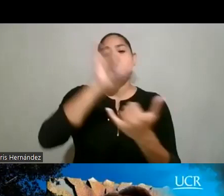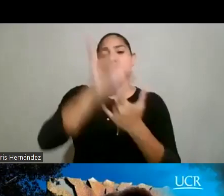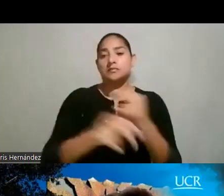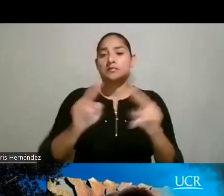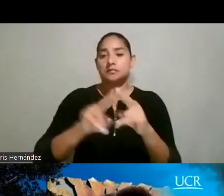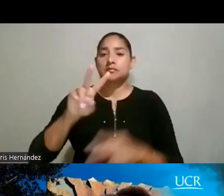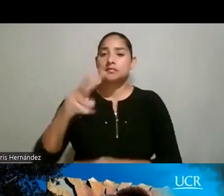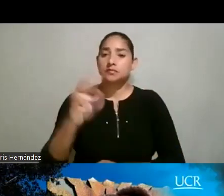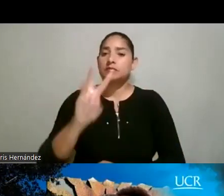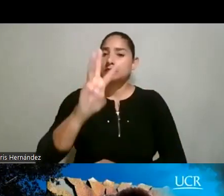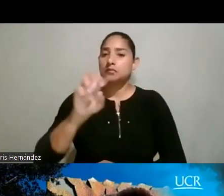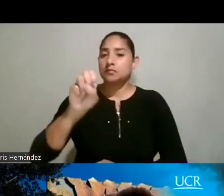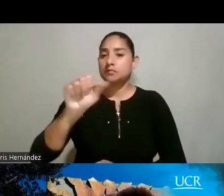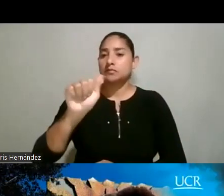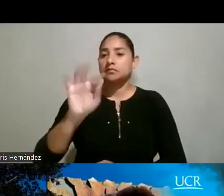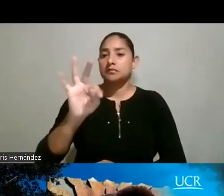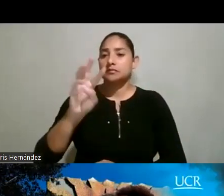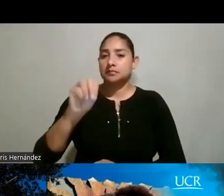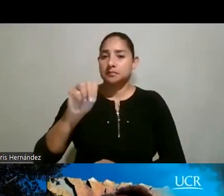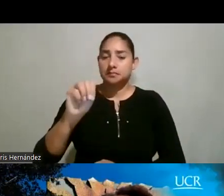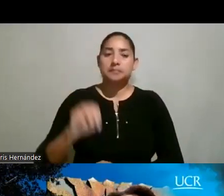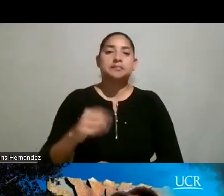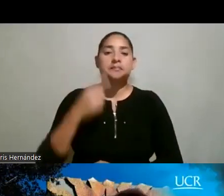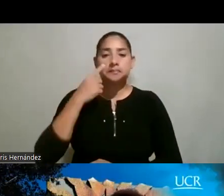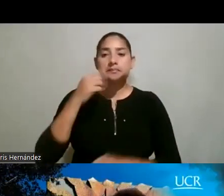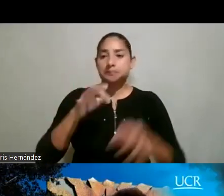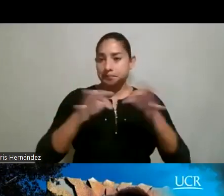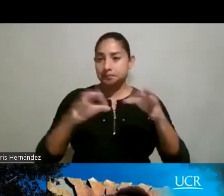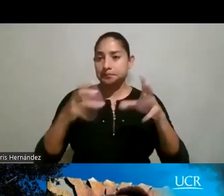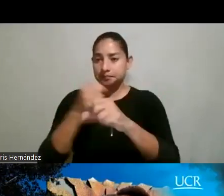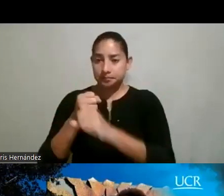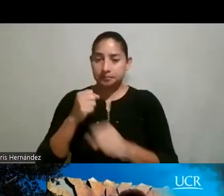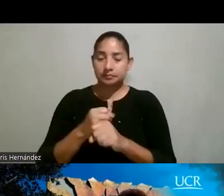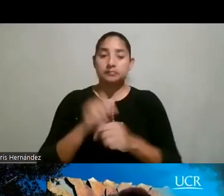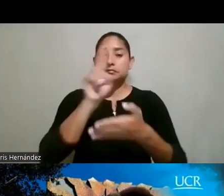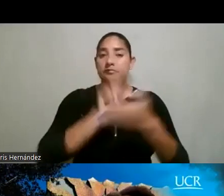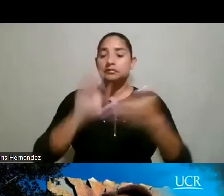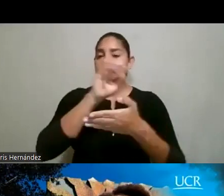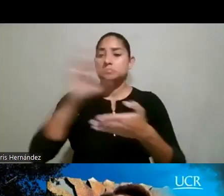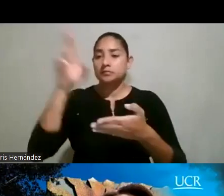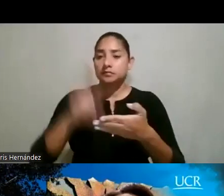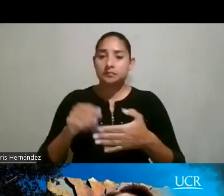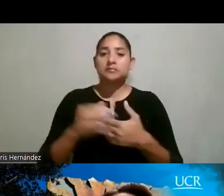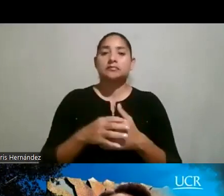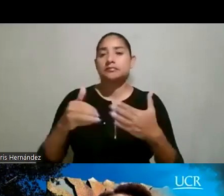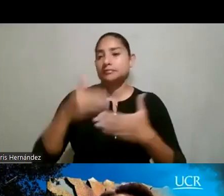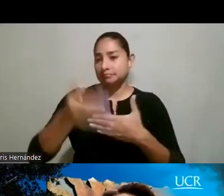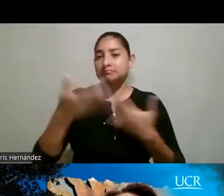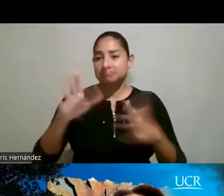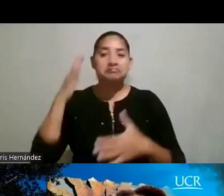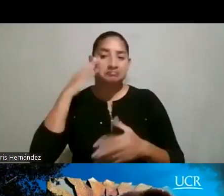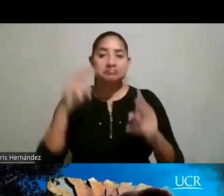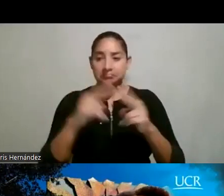WSTEM. Voy a tratar de ir haciéndolo muy rápido. Bueno, la Universidad de Costa Rica, esta la voy a pasar, pues ustedes la